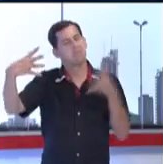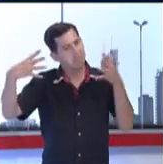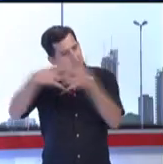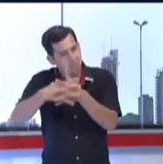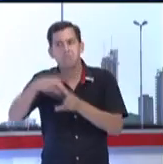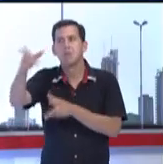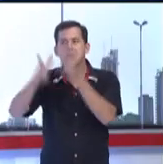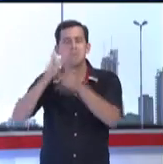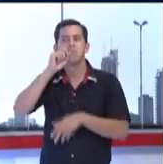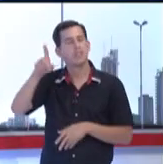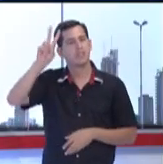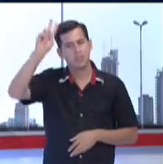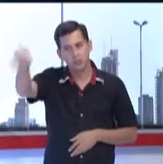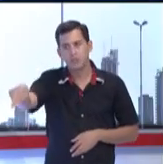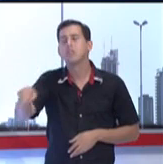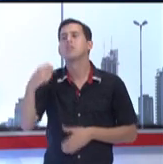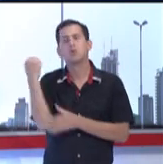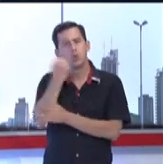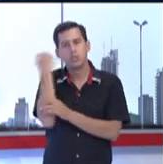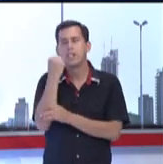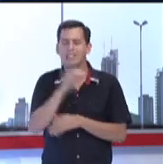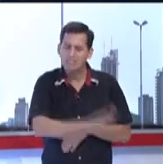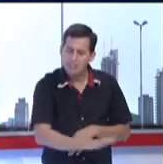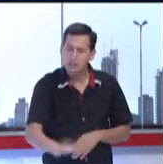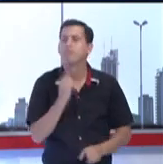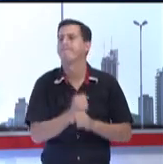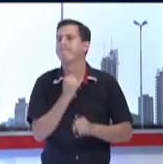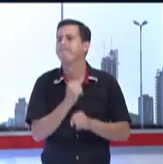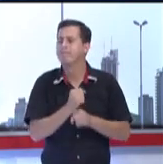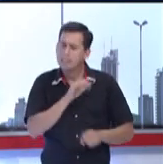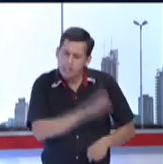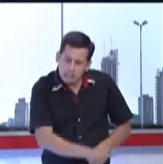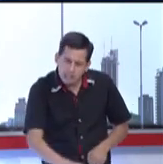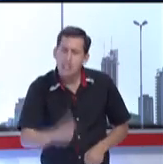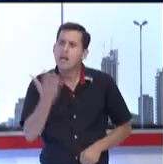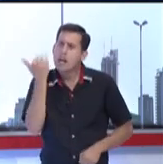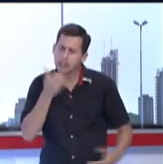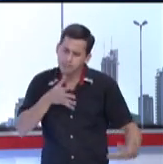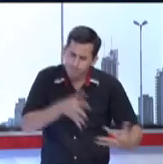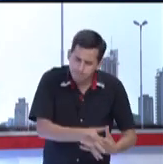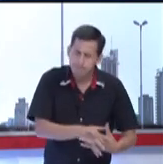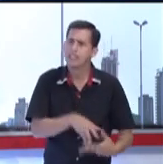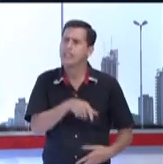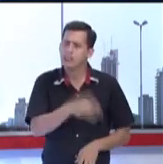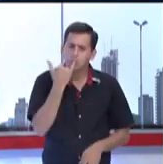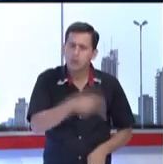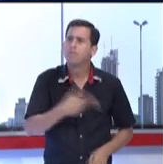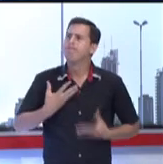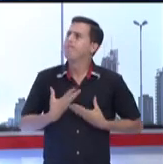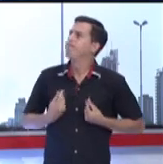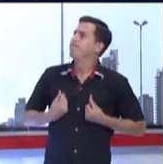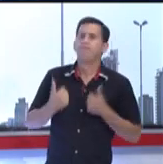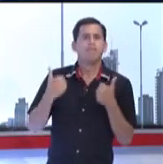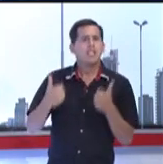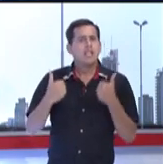se tiene que trabajar con los niños desde pequeños, para hacerlos sentir bien, para hacerlos sentir que